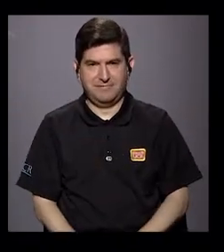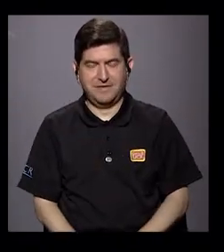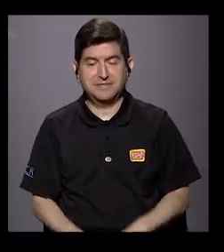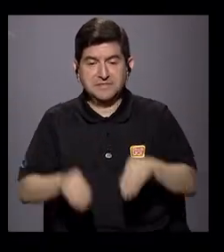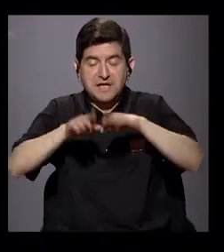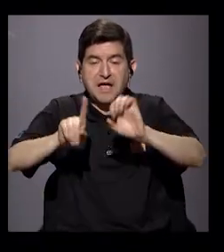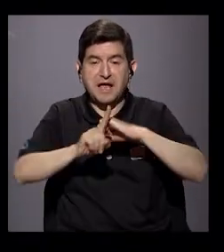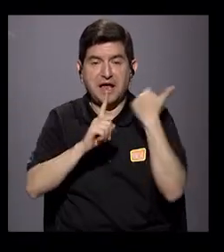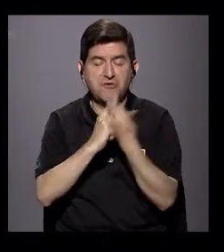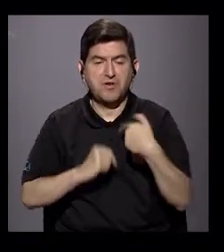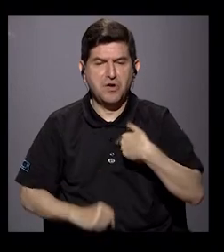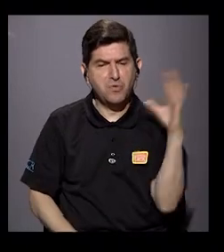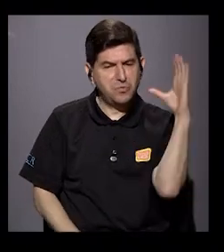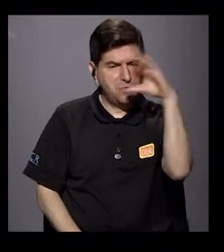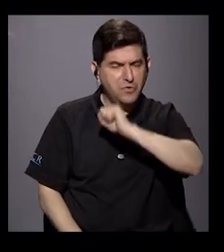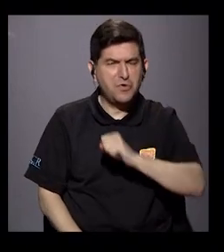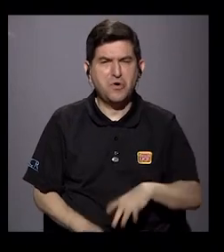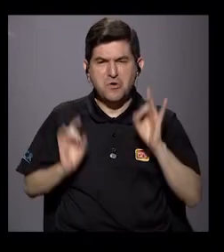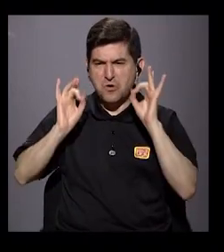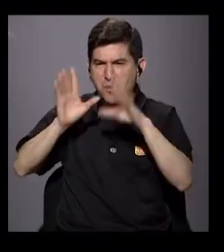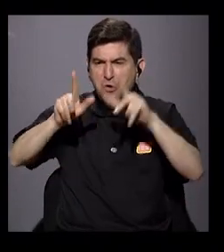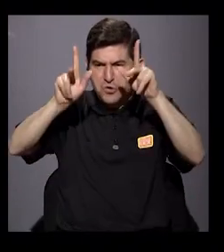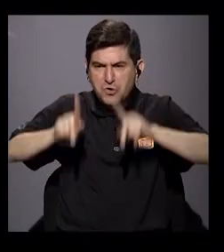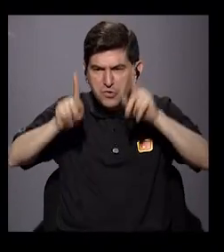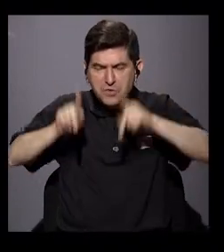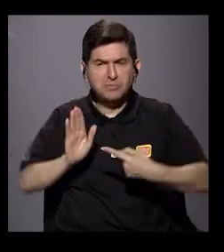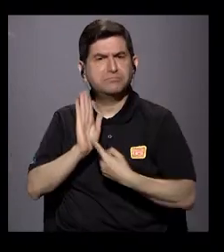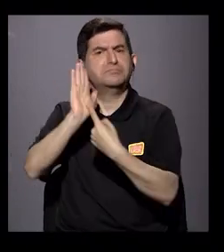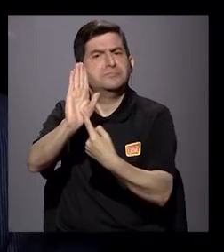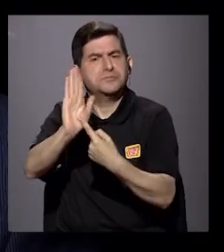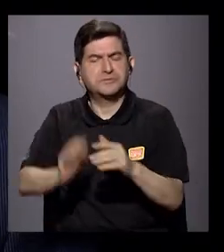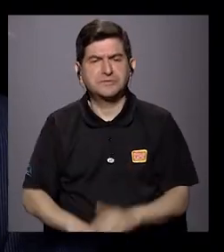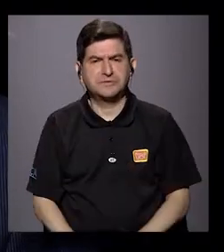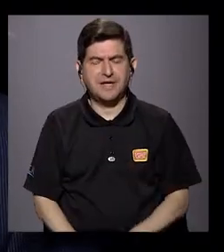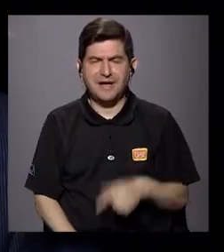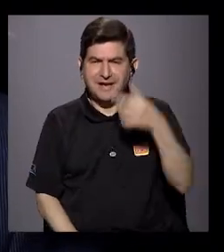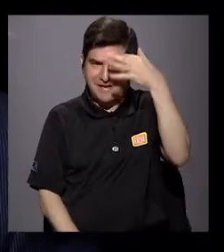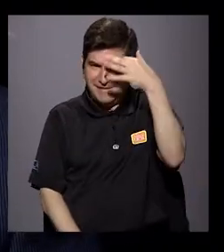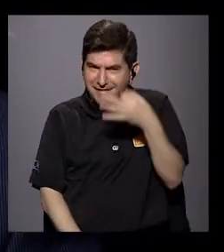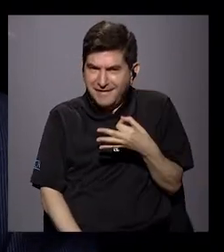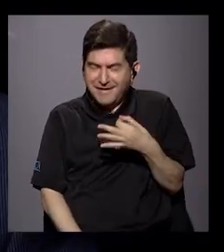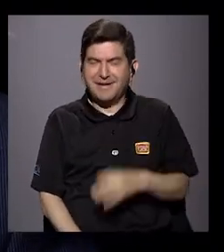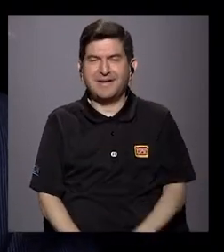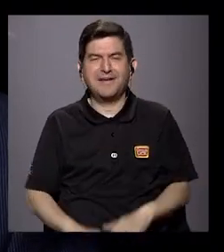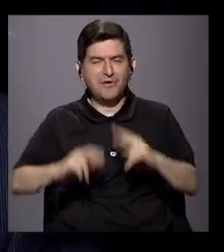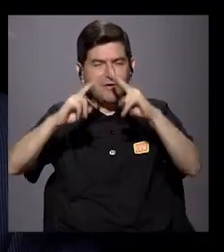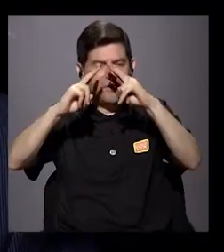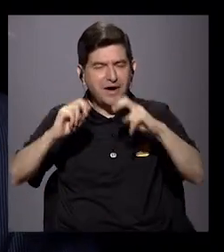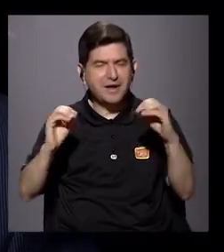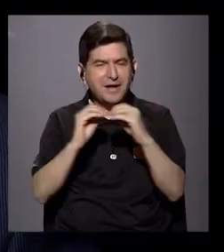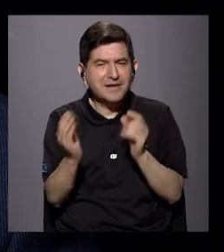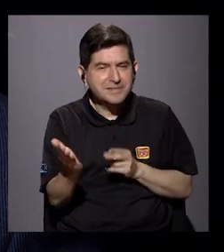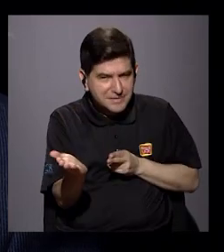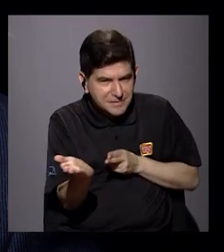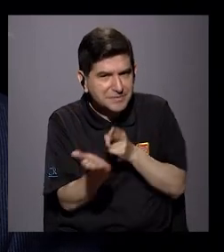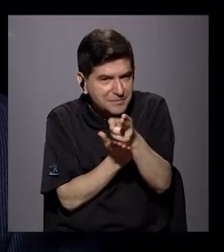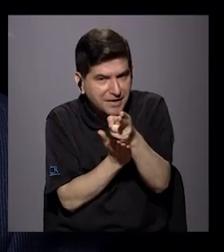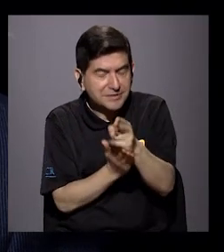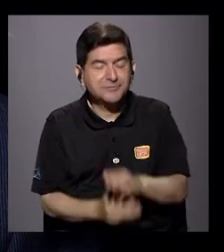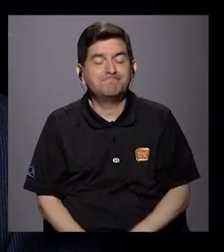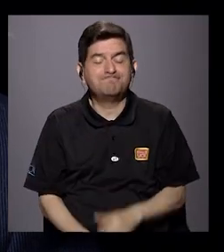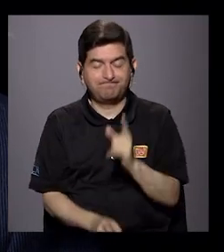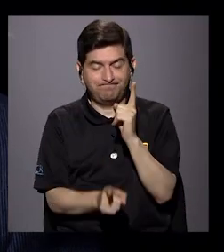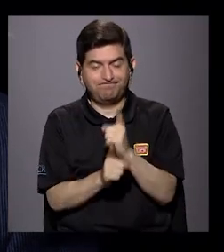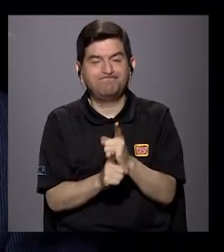cómo en redes sociales uno puede percibir el odio de parte de la gente. A ver, yo creo que aquí la lectura más sincera es que